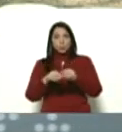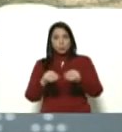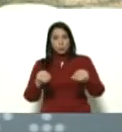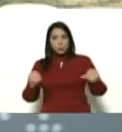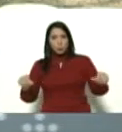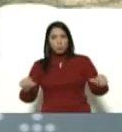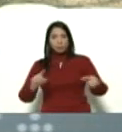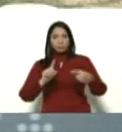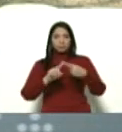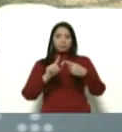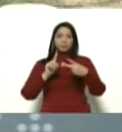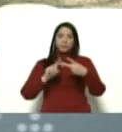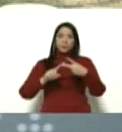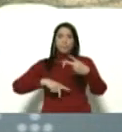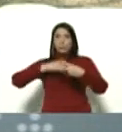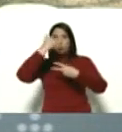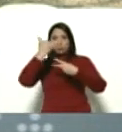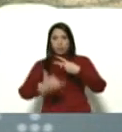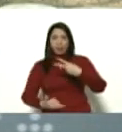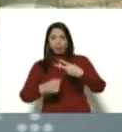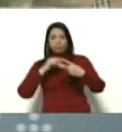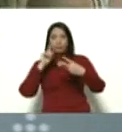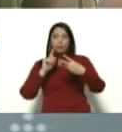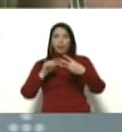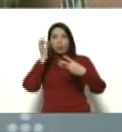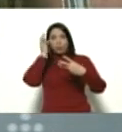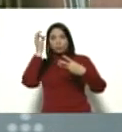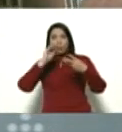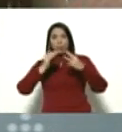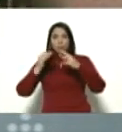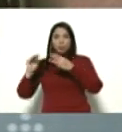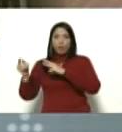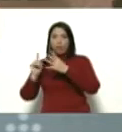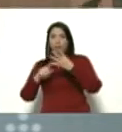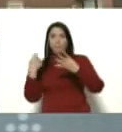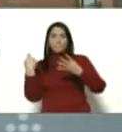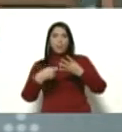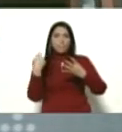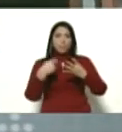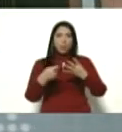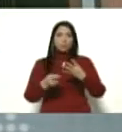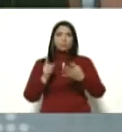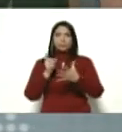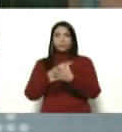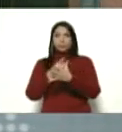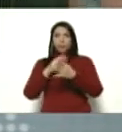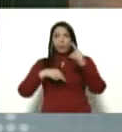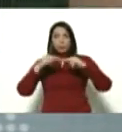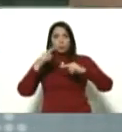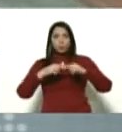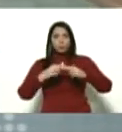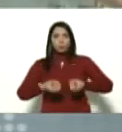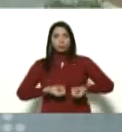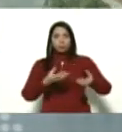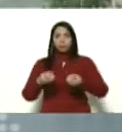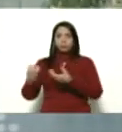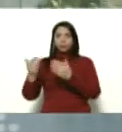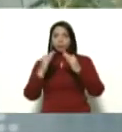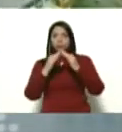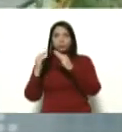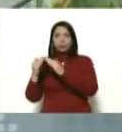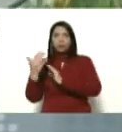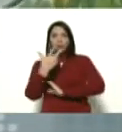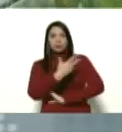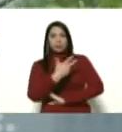los proyectos los consejos comunales la inversión la construcción y la entrega de vivienda en los